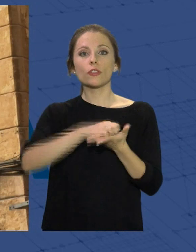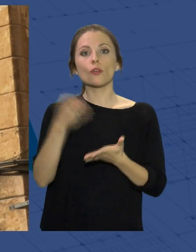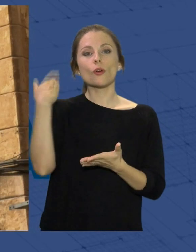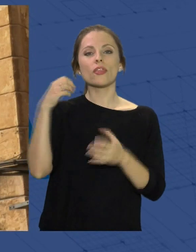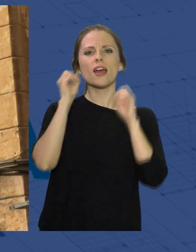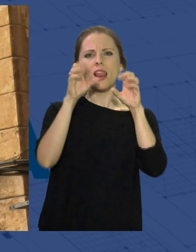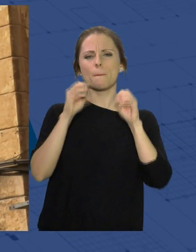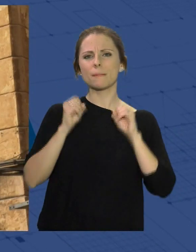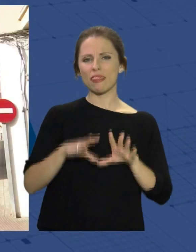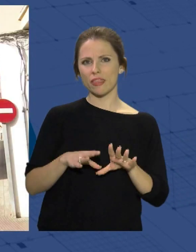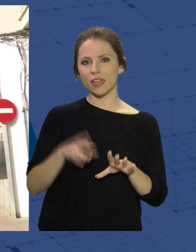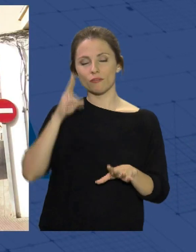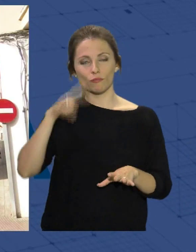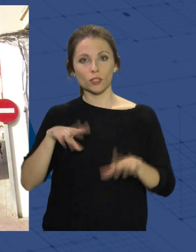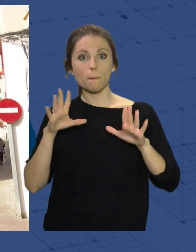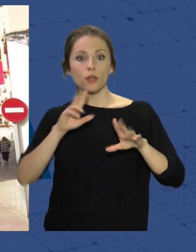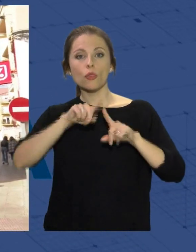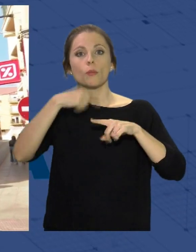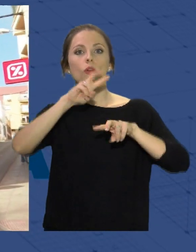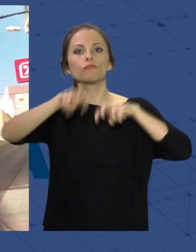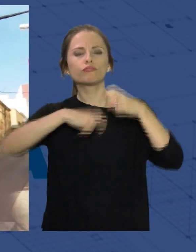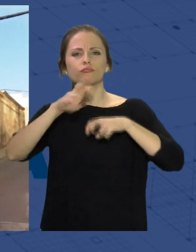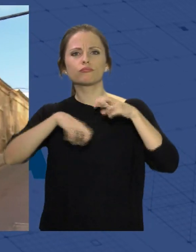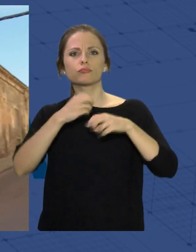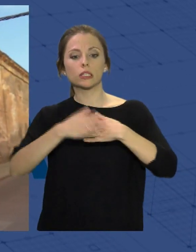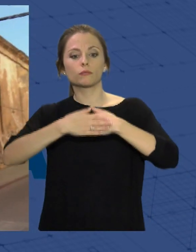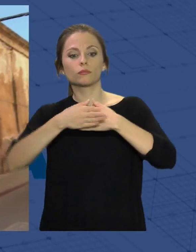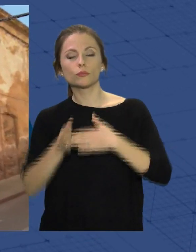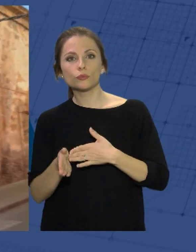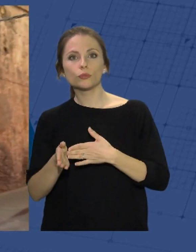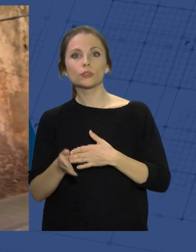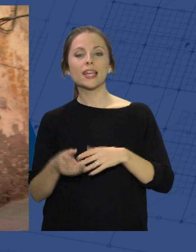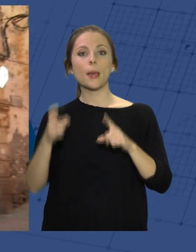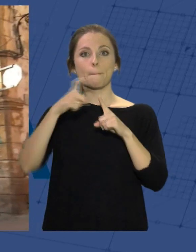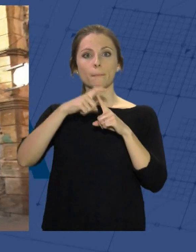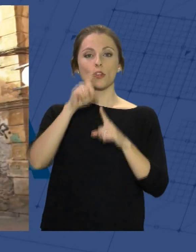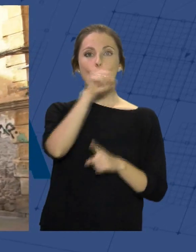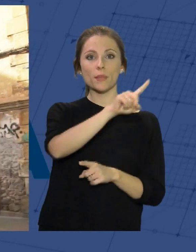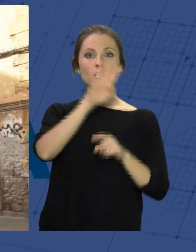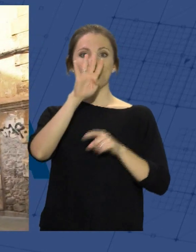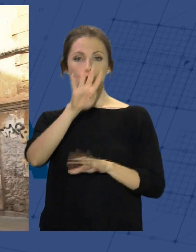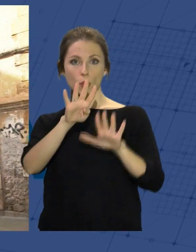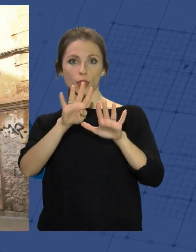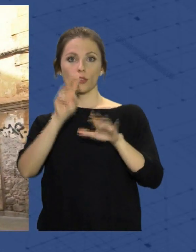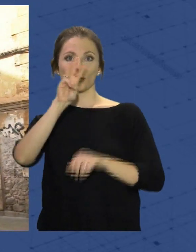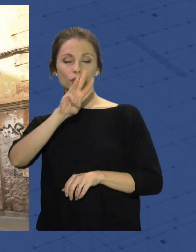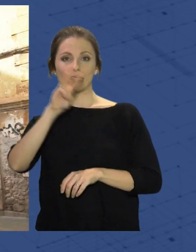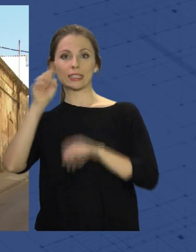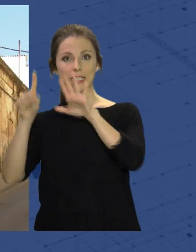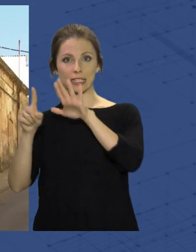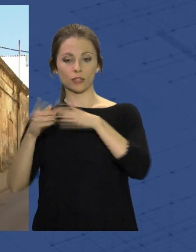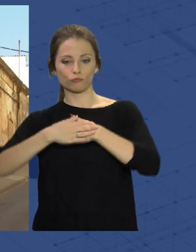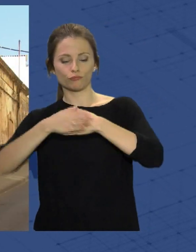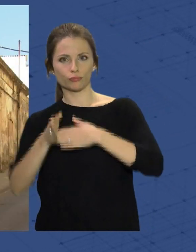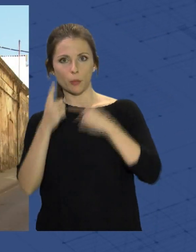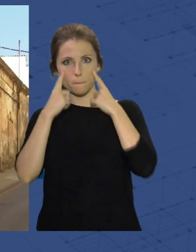barrilería, pero se reformó en cine y abrió su taquilla por primera vez en mayo de 1936. Continuó abierto durante